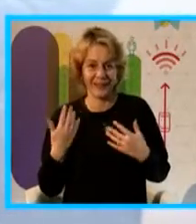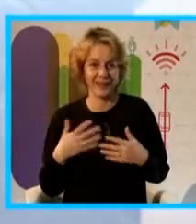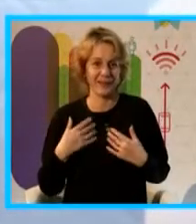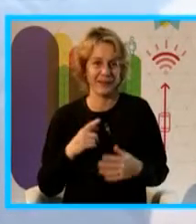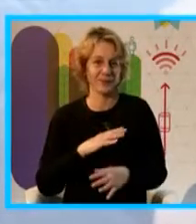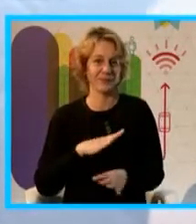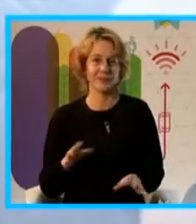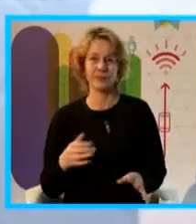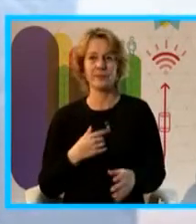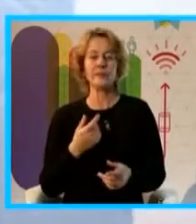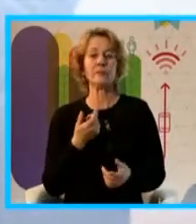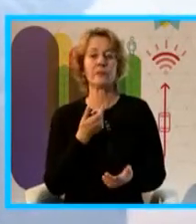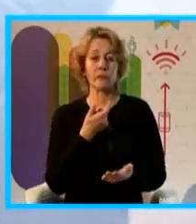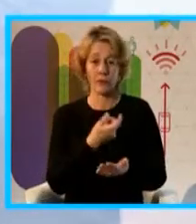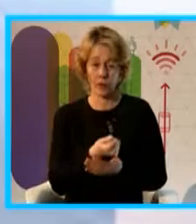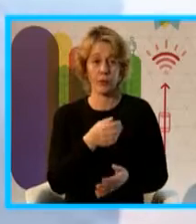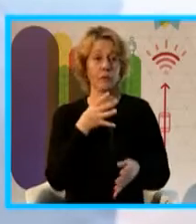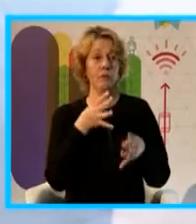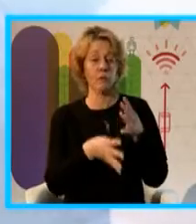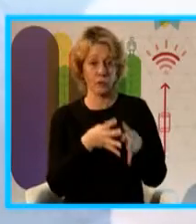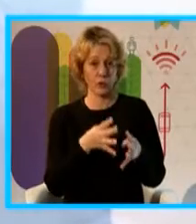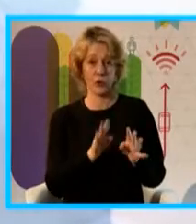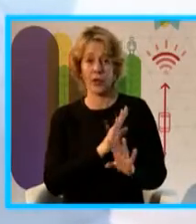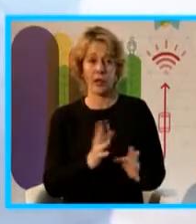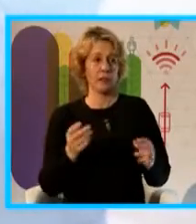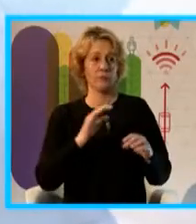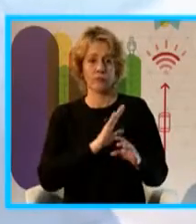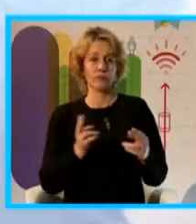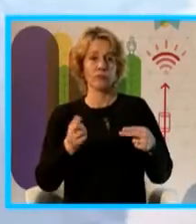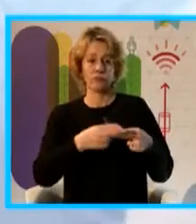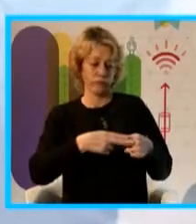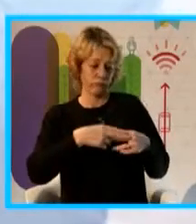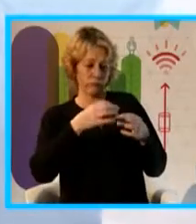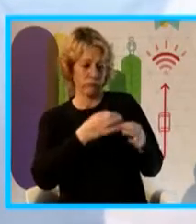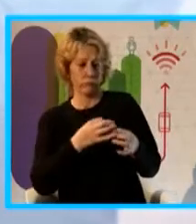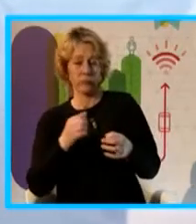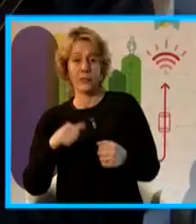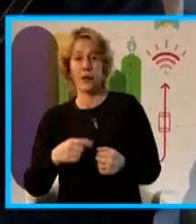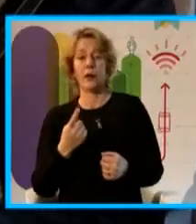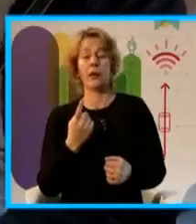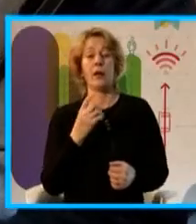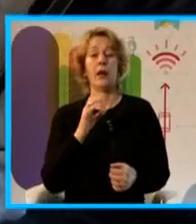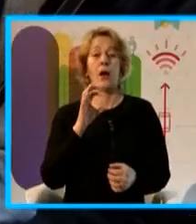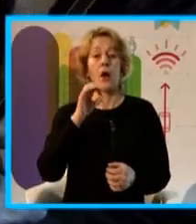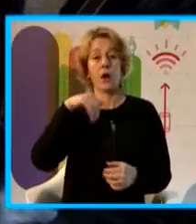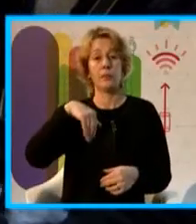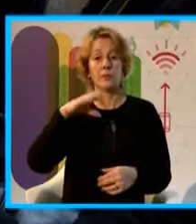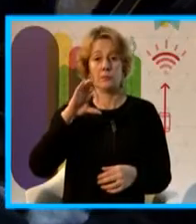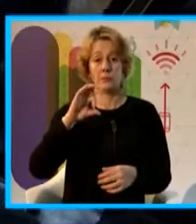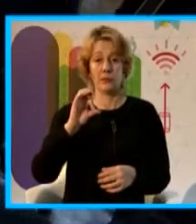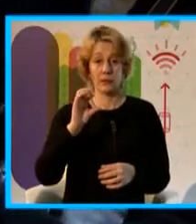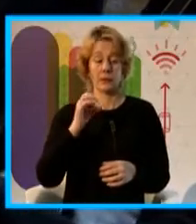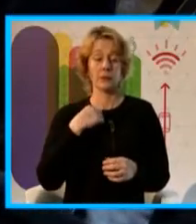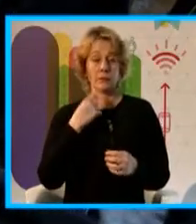Se compró el radiómetro, vamos a dar la información de acuerdo a lo que dice la Organización Mundial de la Salud que hay que hacer.